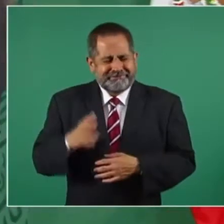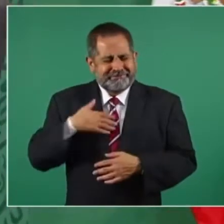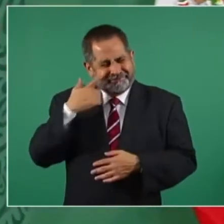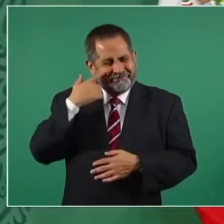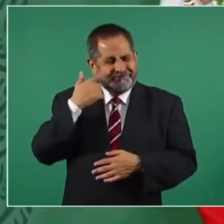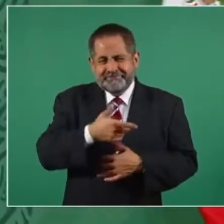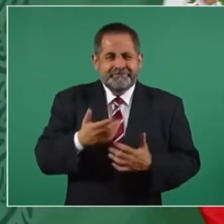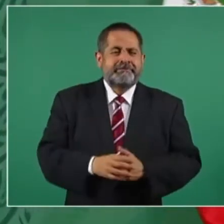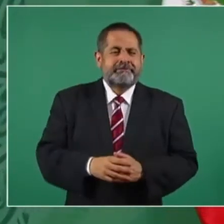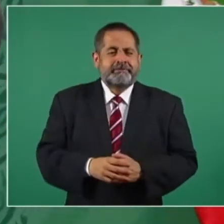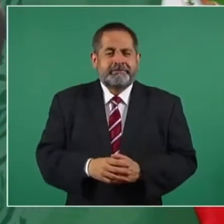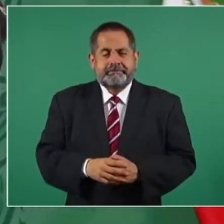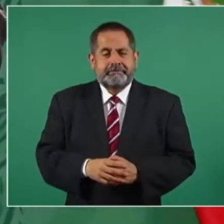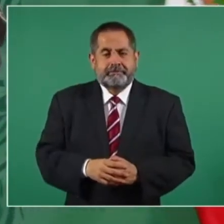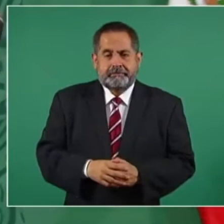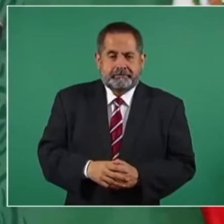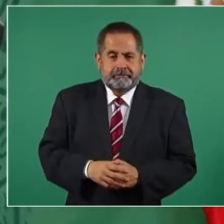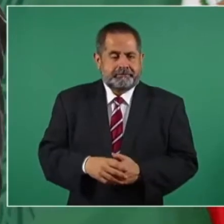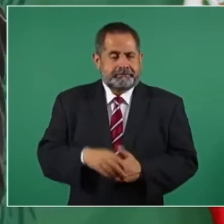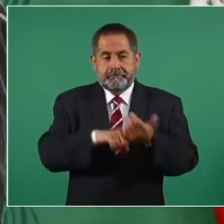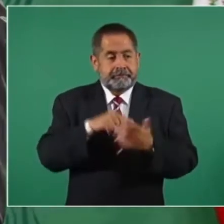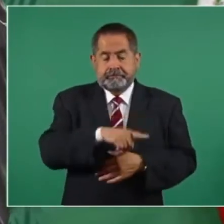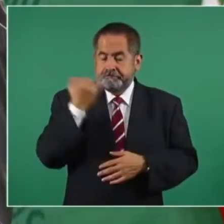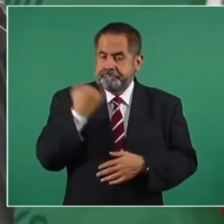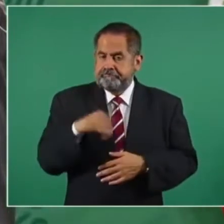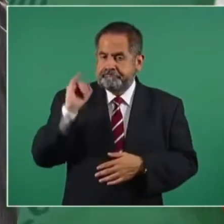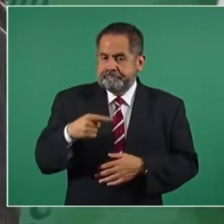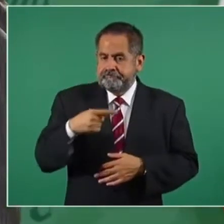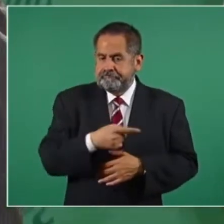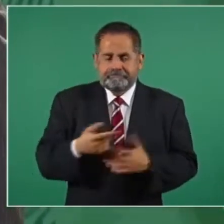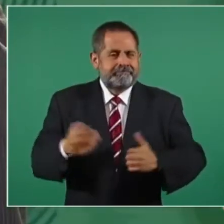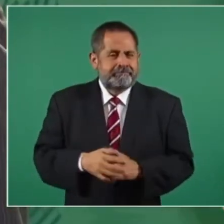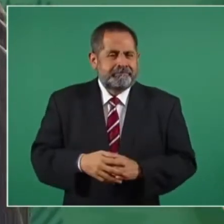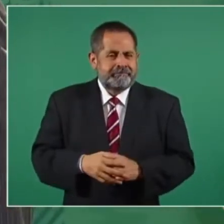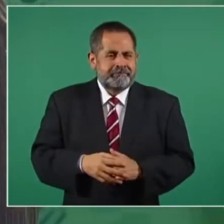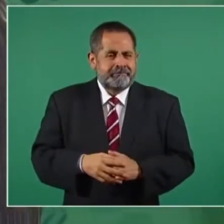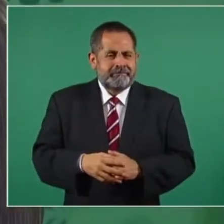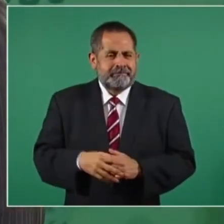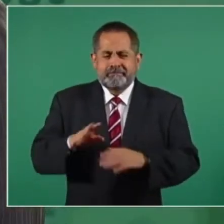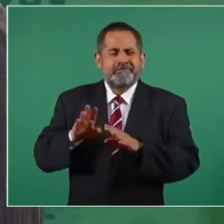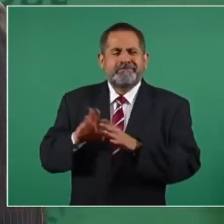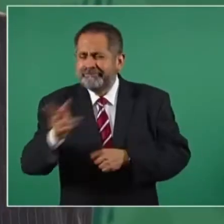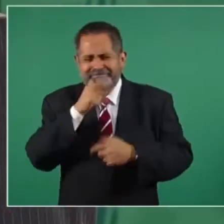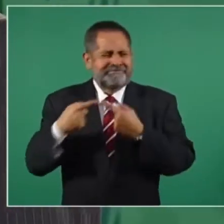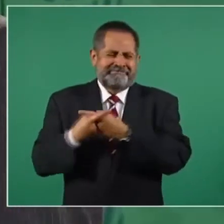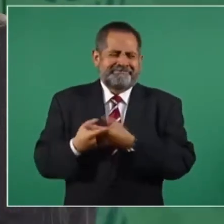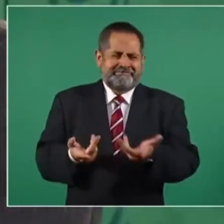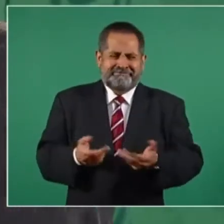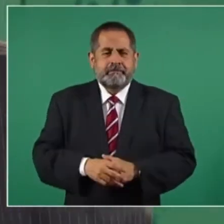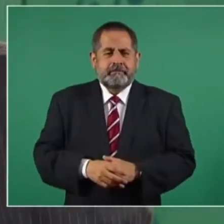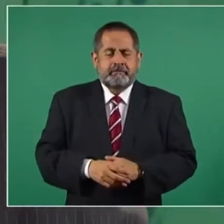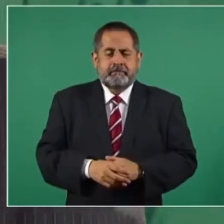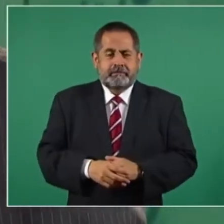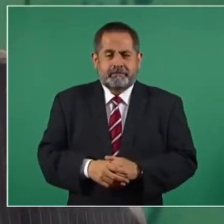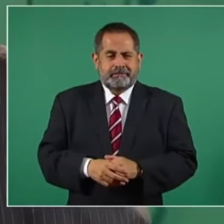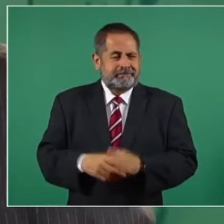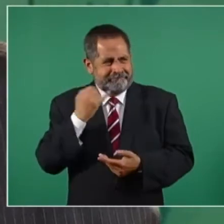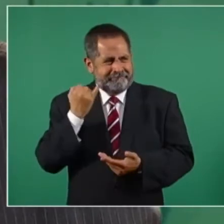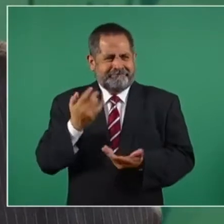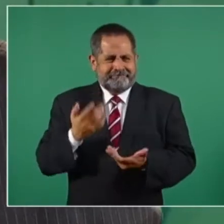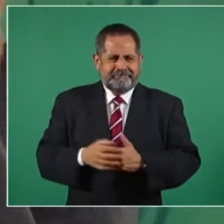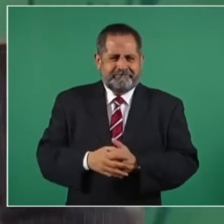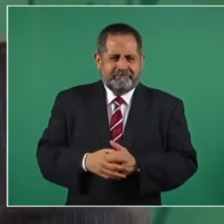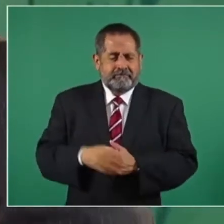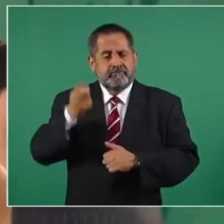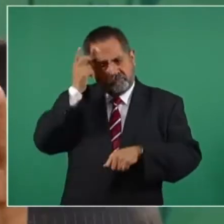lo absurdo. ¿Cómo va a haber una dictadura plebiscitaria? Pues es un contrasentido.